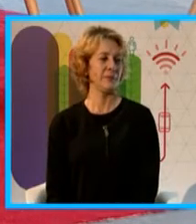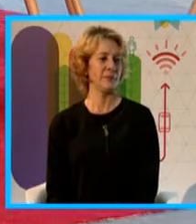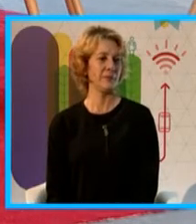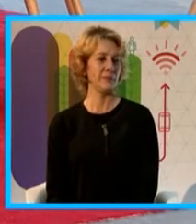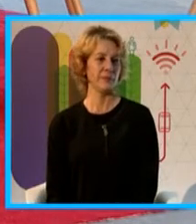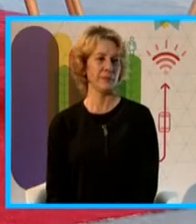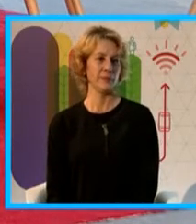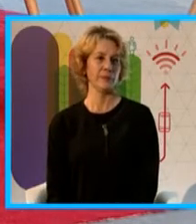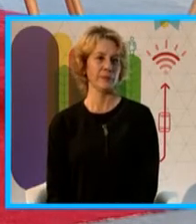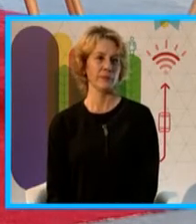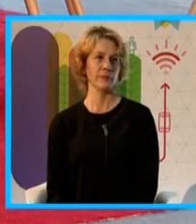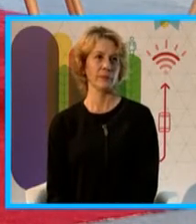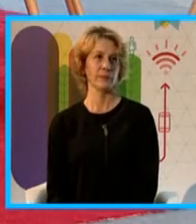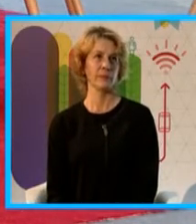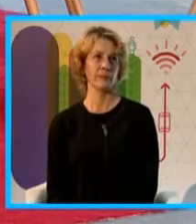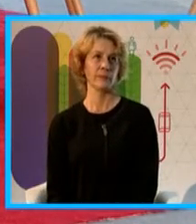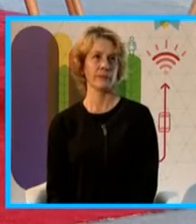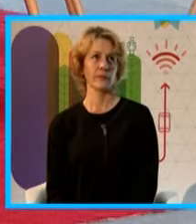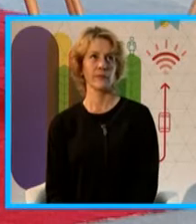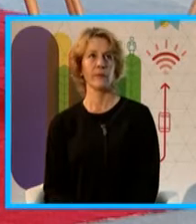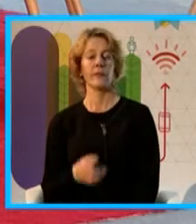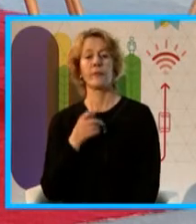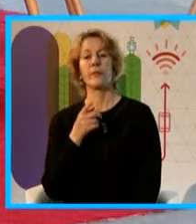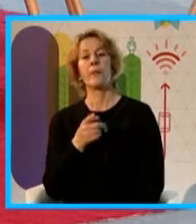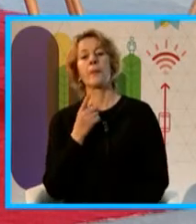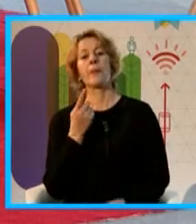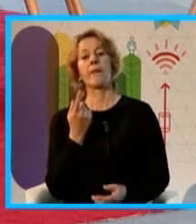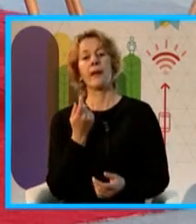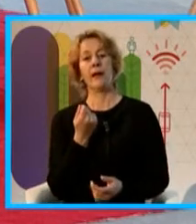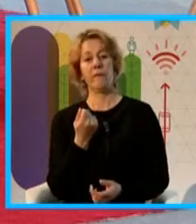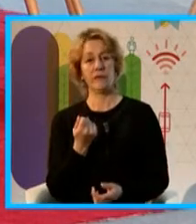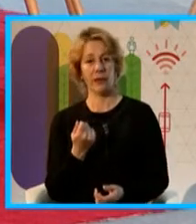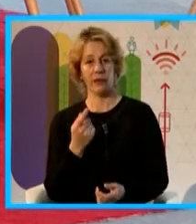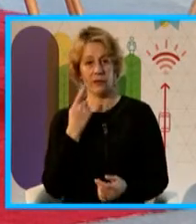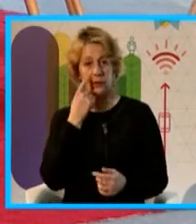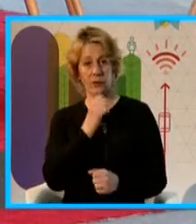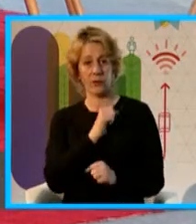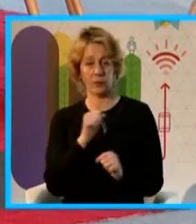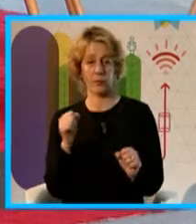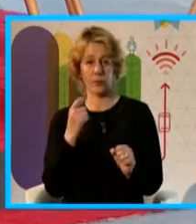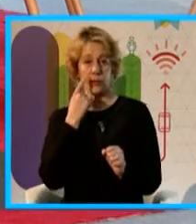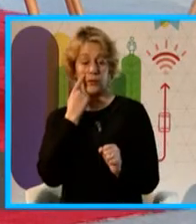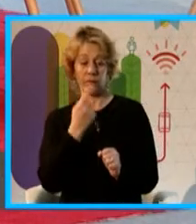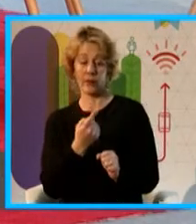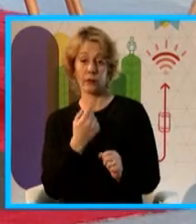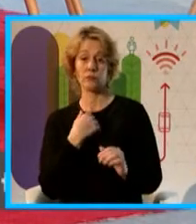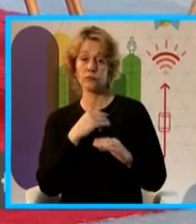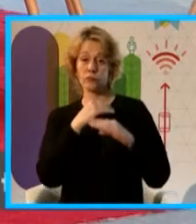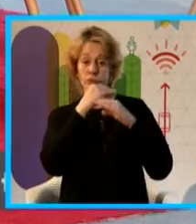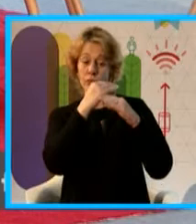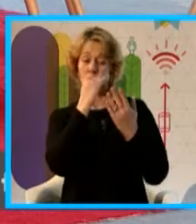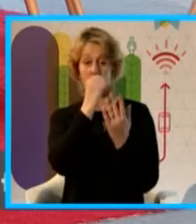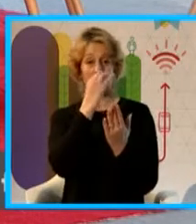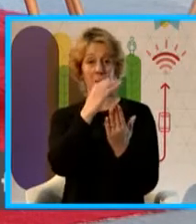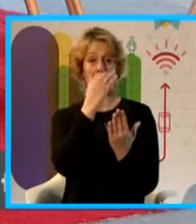Después les digo. Ahí está. Como tengo el validador donde voy mirando en forma ordenada tengo todos los